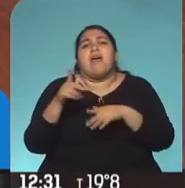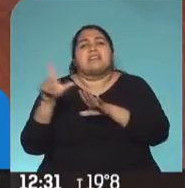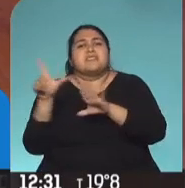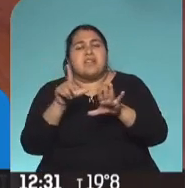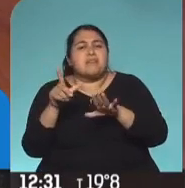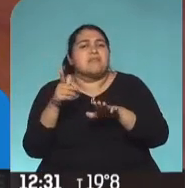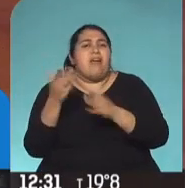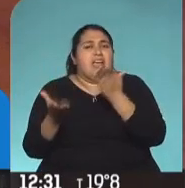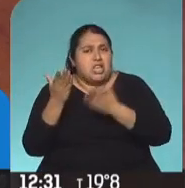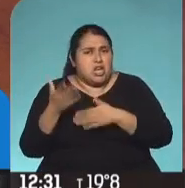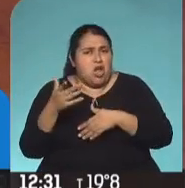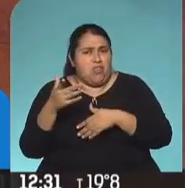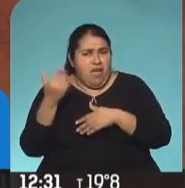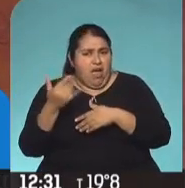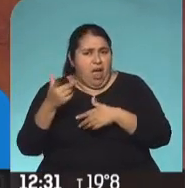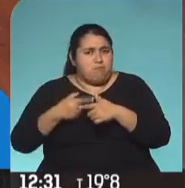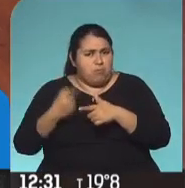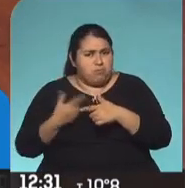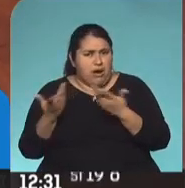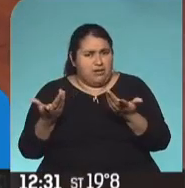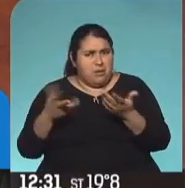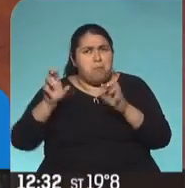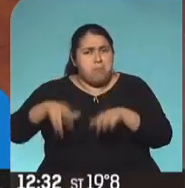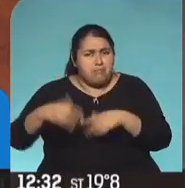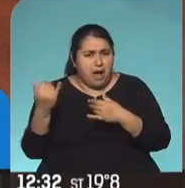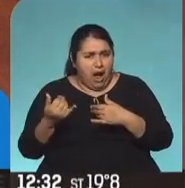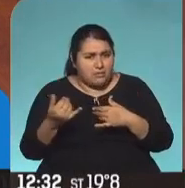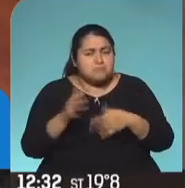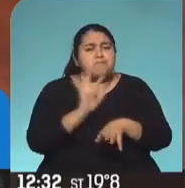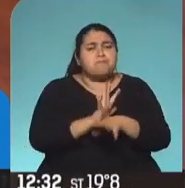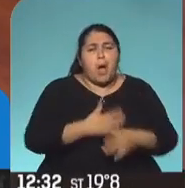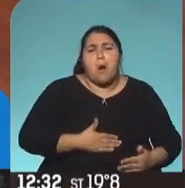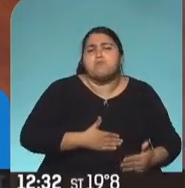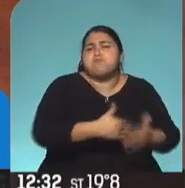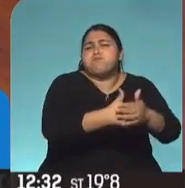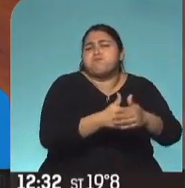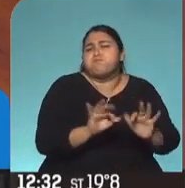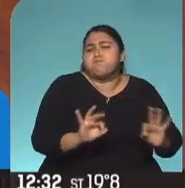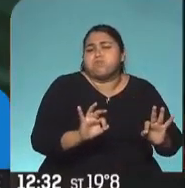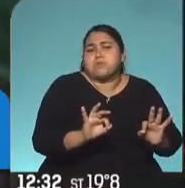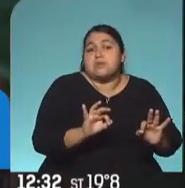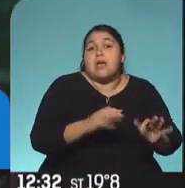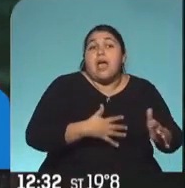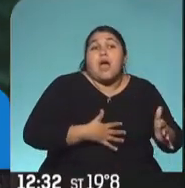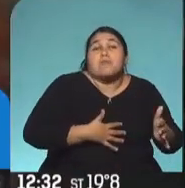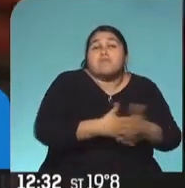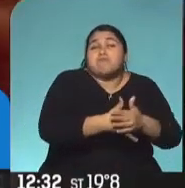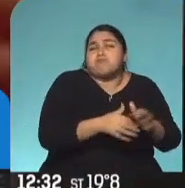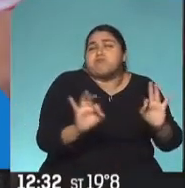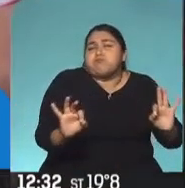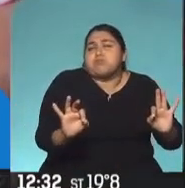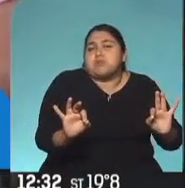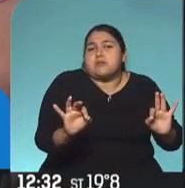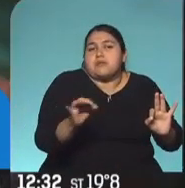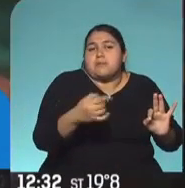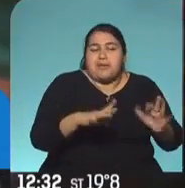Mucho hidrato de carbón, mucho feculento, mucho refinado, que va a saciar tu hambre. Si te va a llenar la panza. Te va a llenar la panza, pero no te